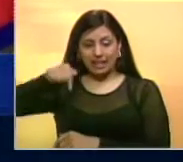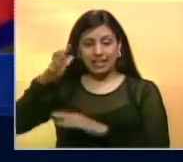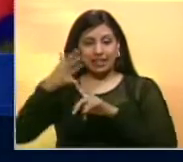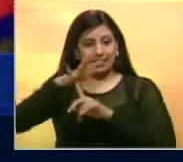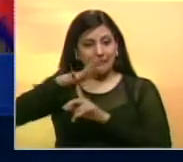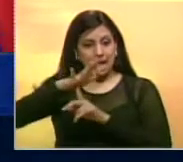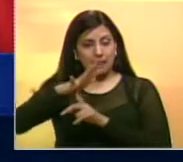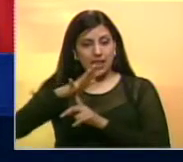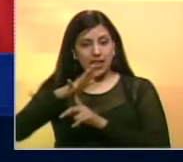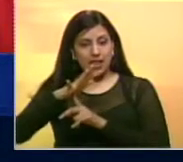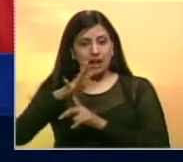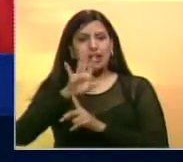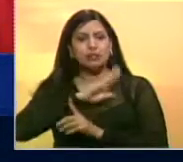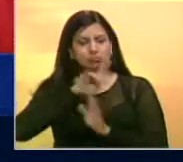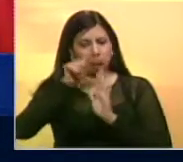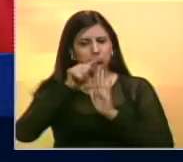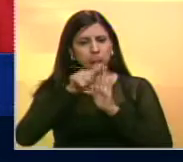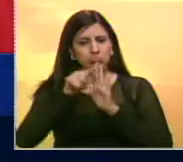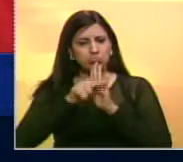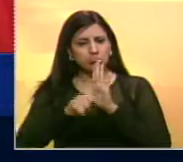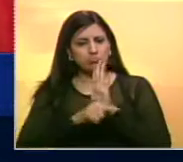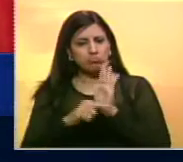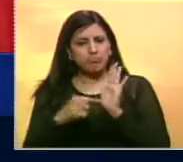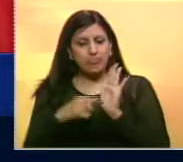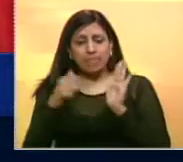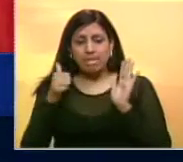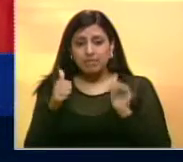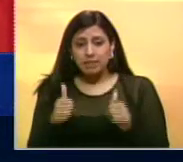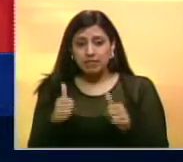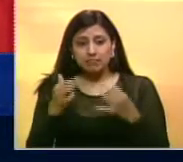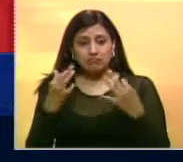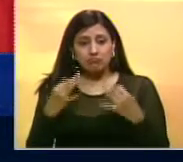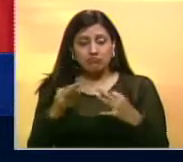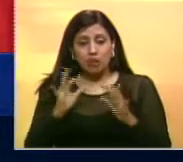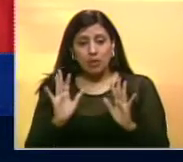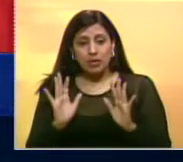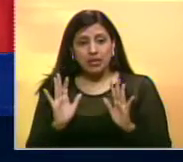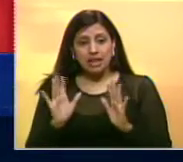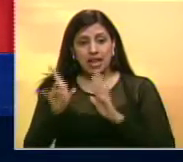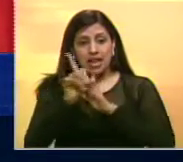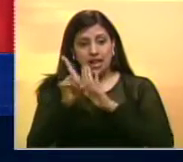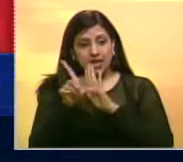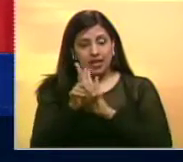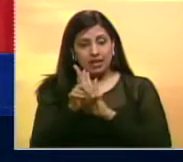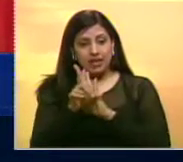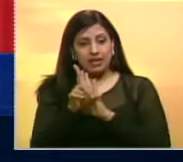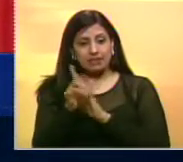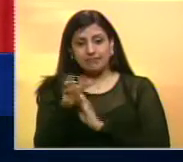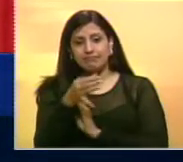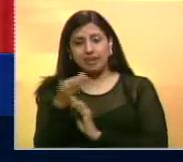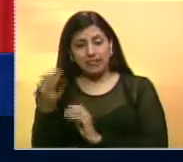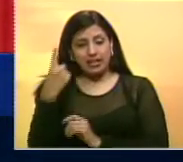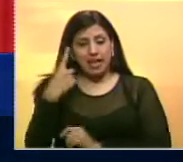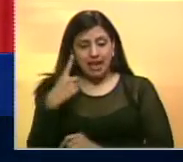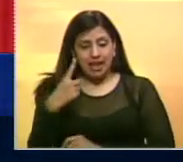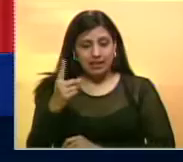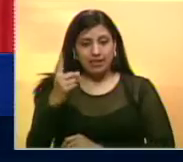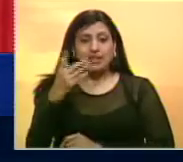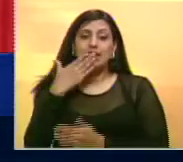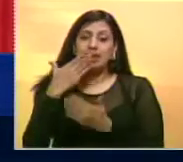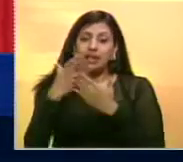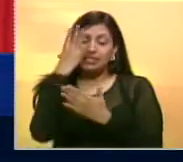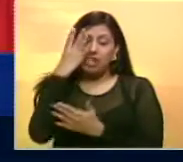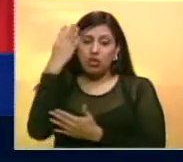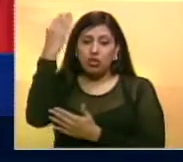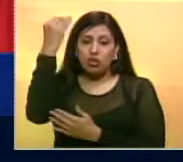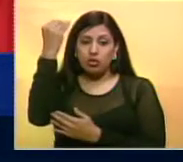terminal cumplieron con la normativa legal existente y gracias a